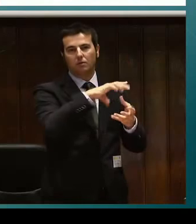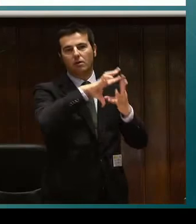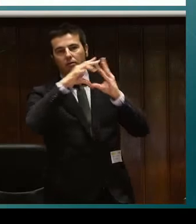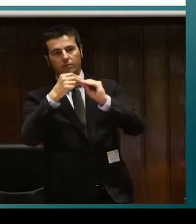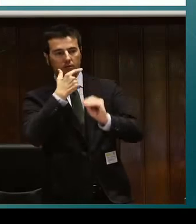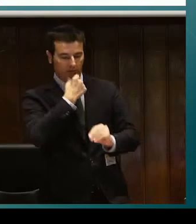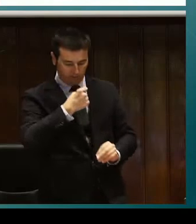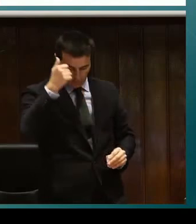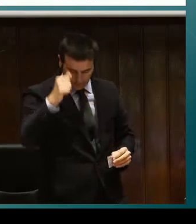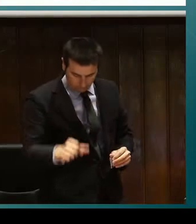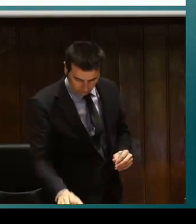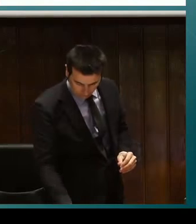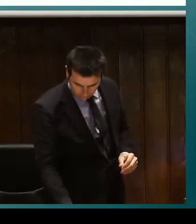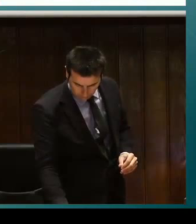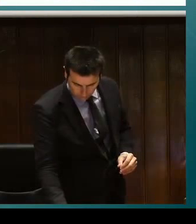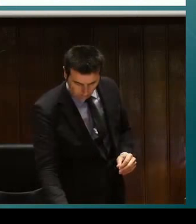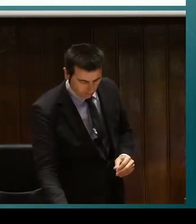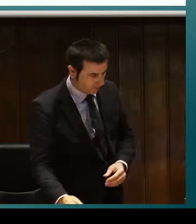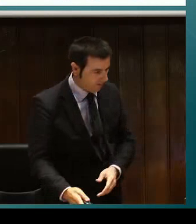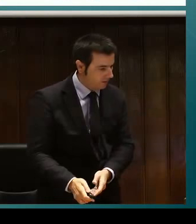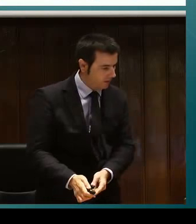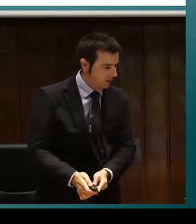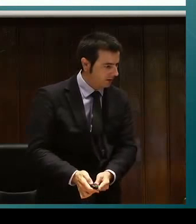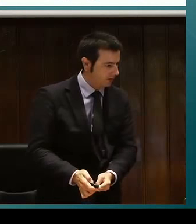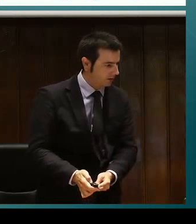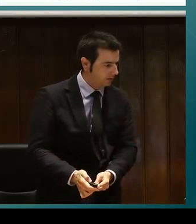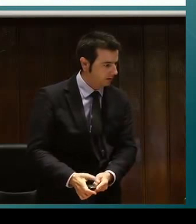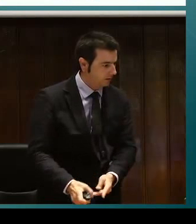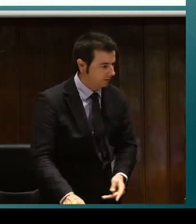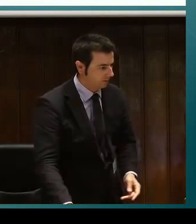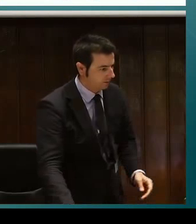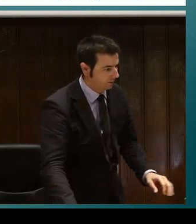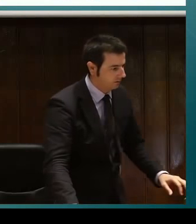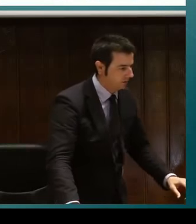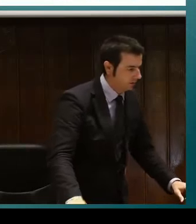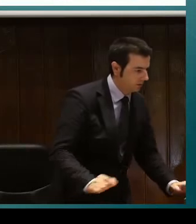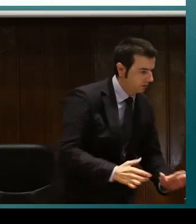Y es un sistema que da mucha más velocidad a la comunicación.